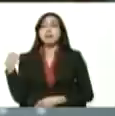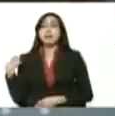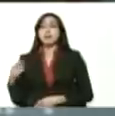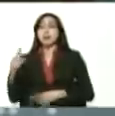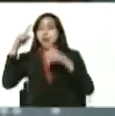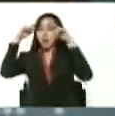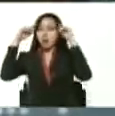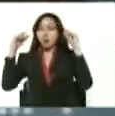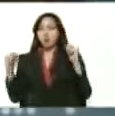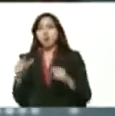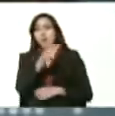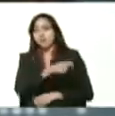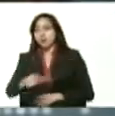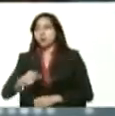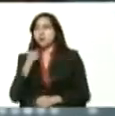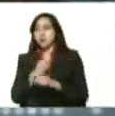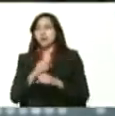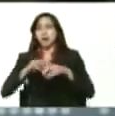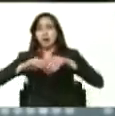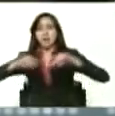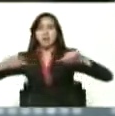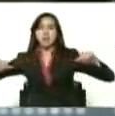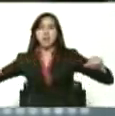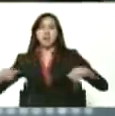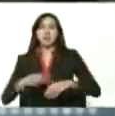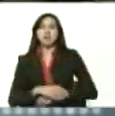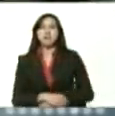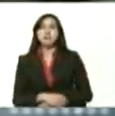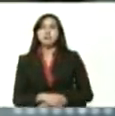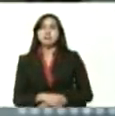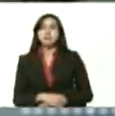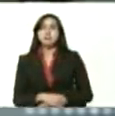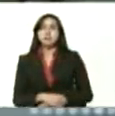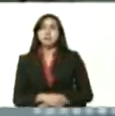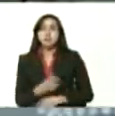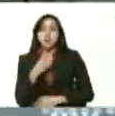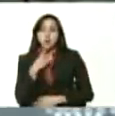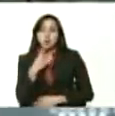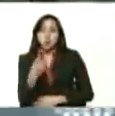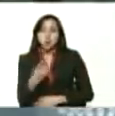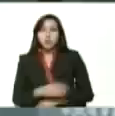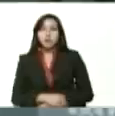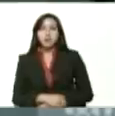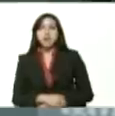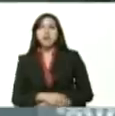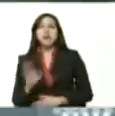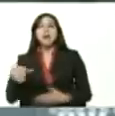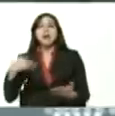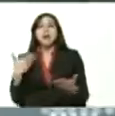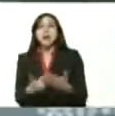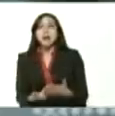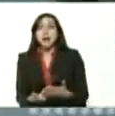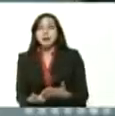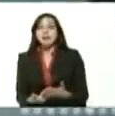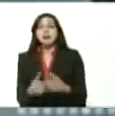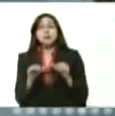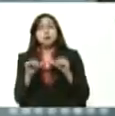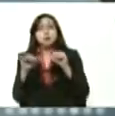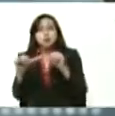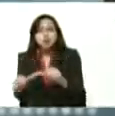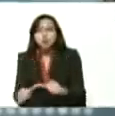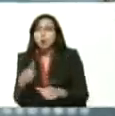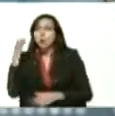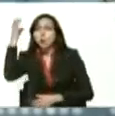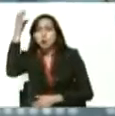por los productores ya nos dice hasta donde se ha avanzado en el